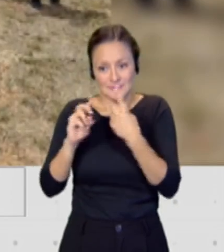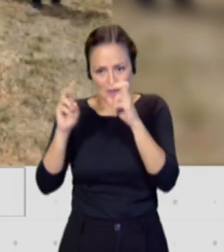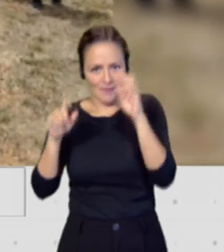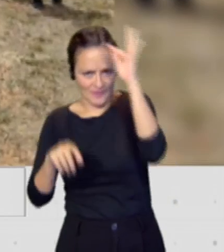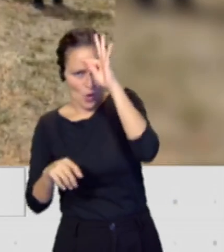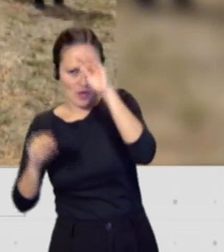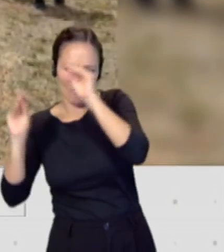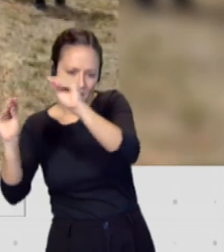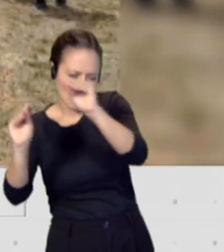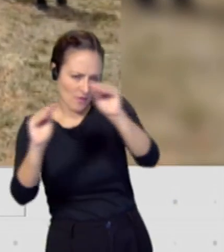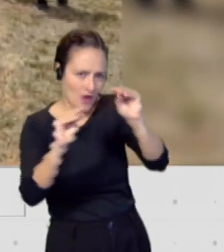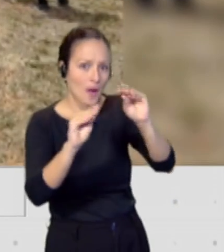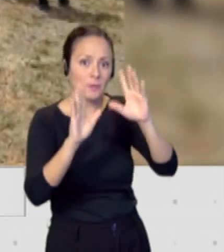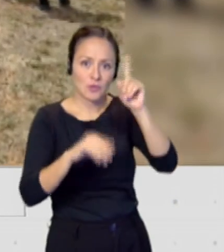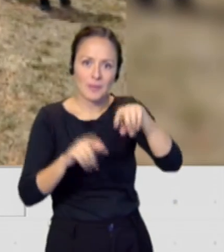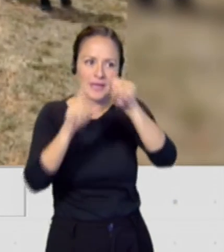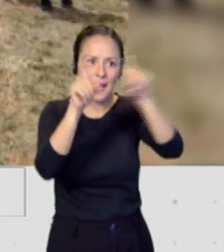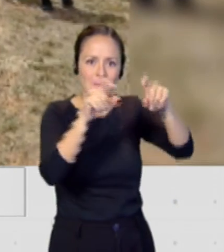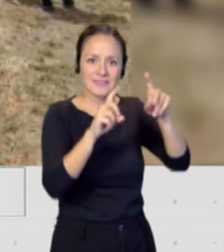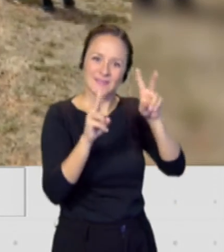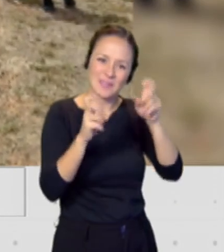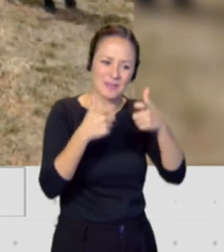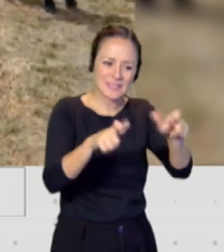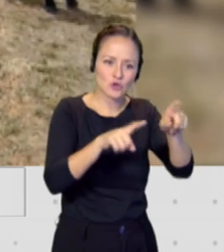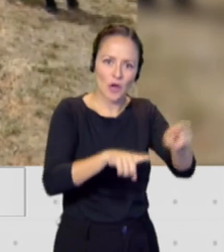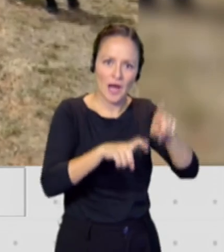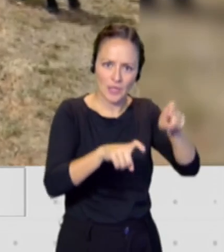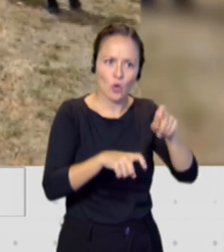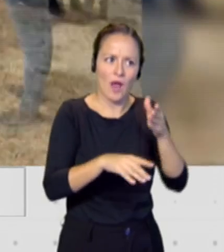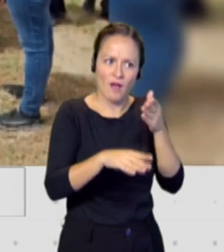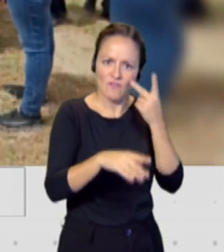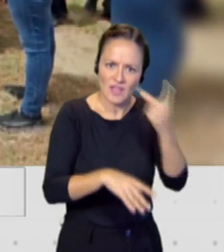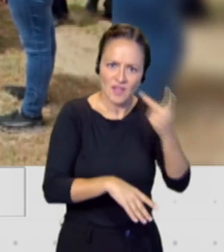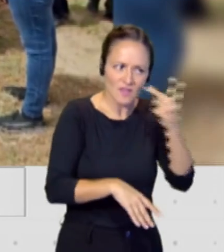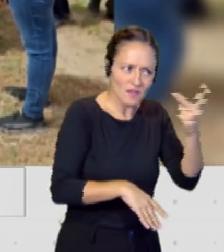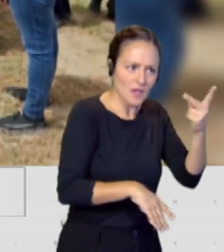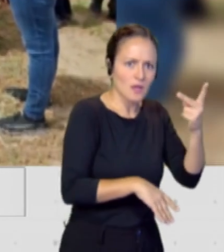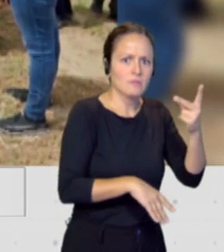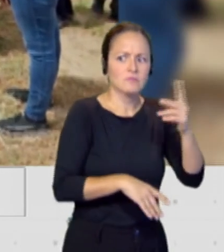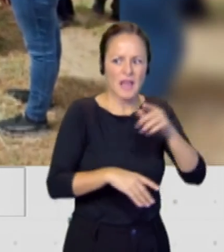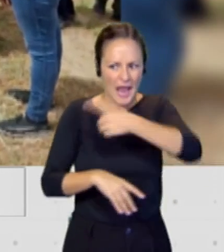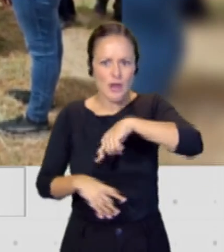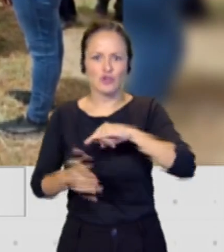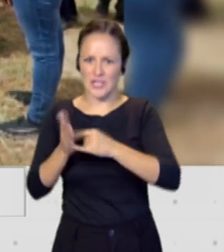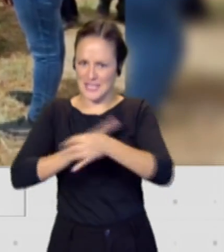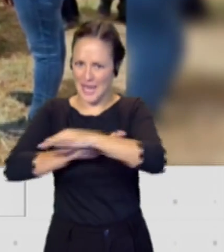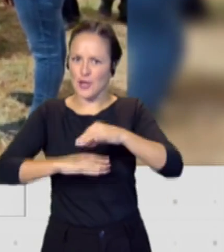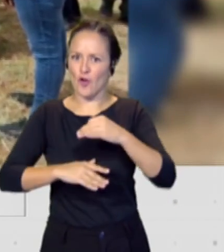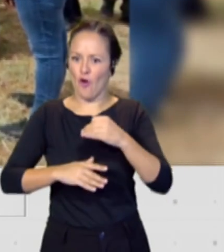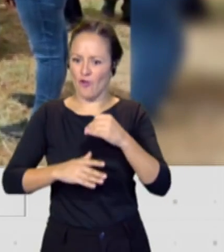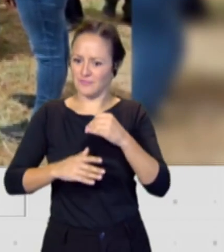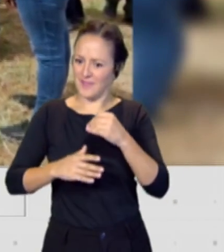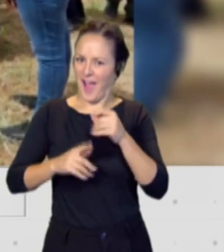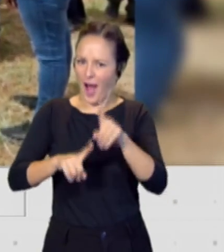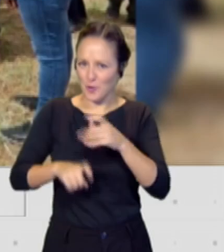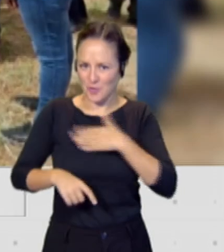a lo largo de esa semana y muchos de ellos querían montar empresas agrícolas, varios de ellos querían ser ingenieros agrónomos como yo, varios de